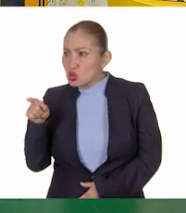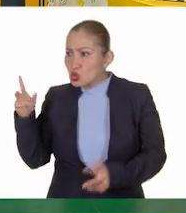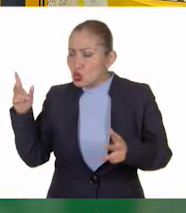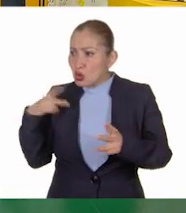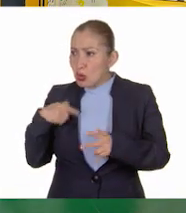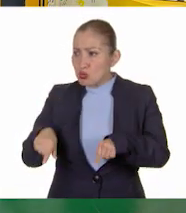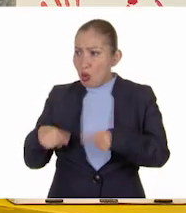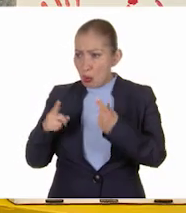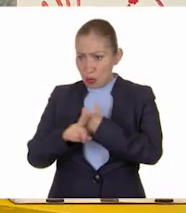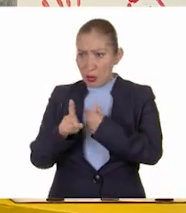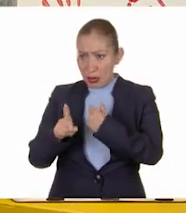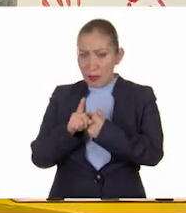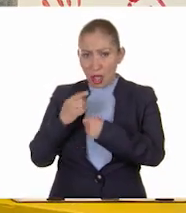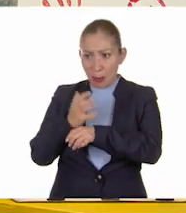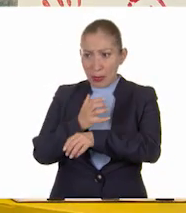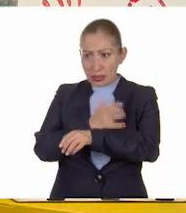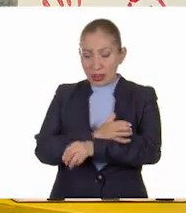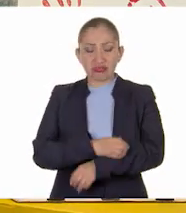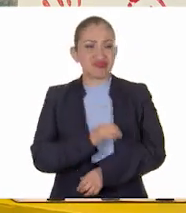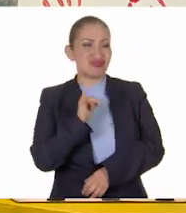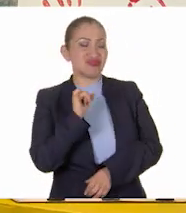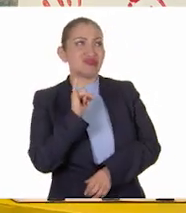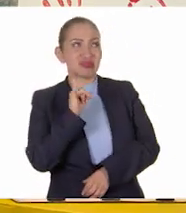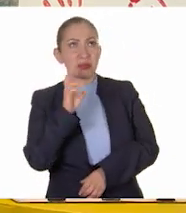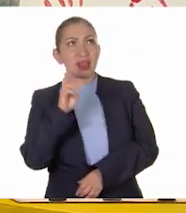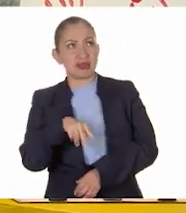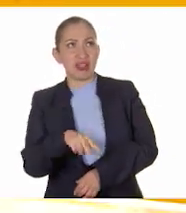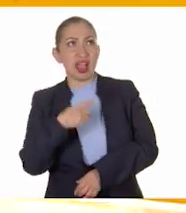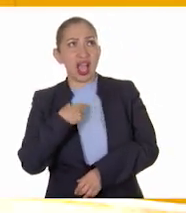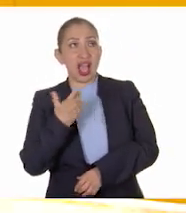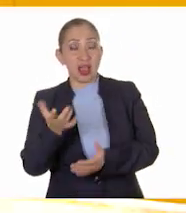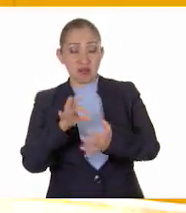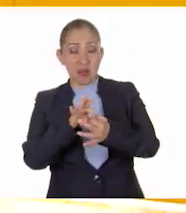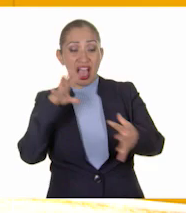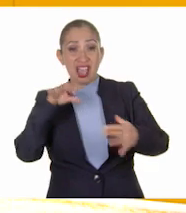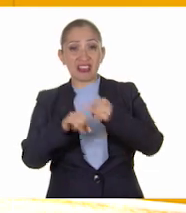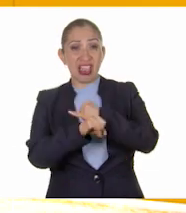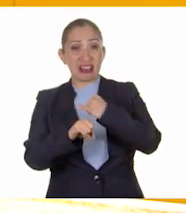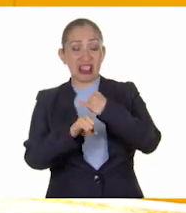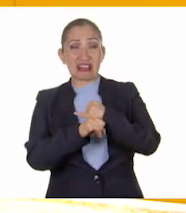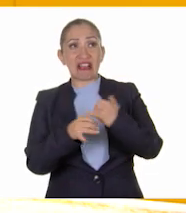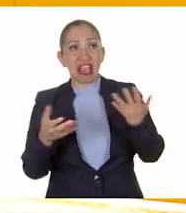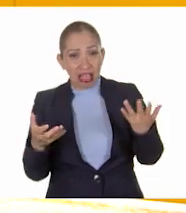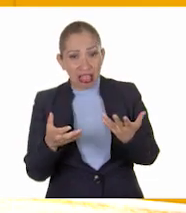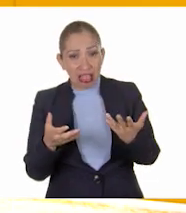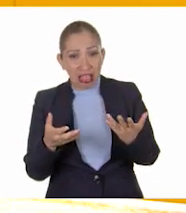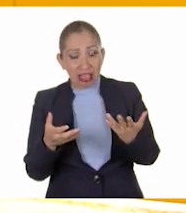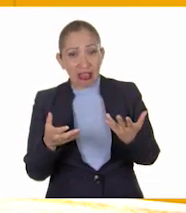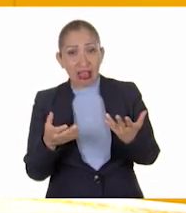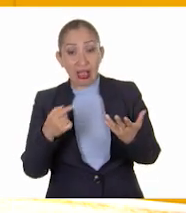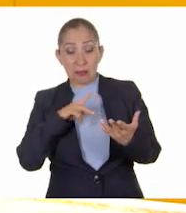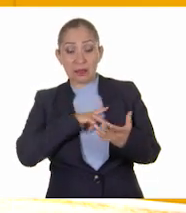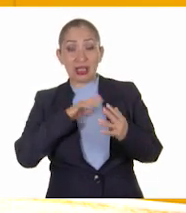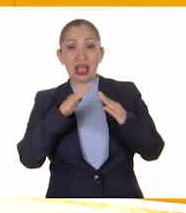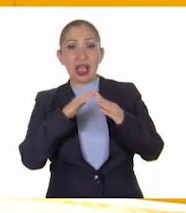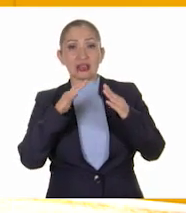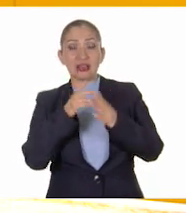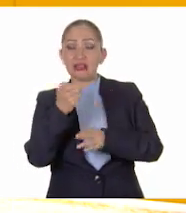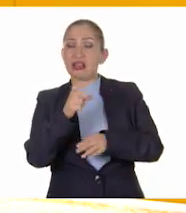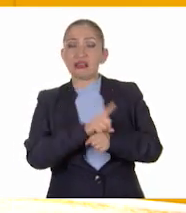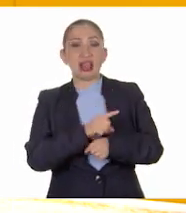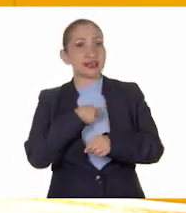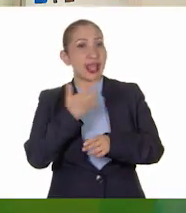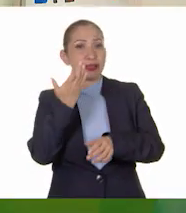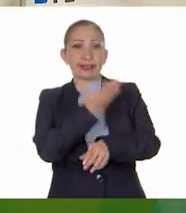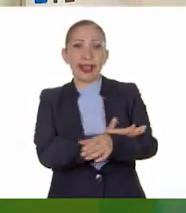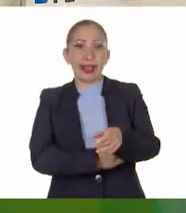compañero, Panchito? Sí, es que se cayó la señal de internet y pues en mi casa ese día ya